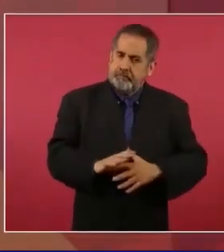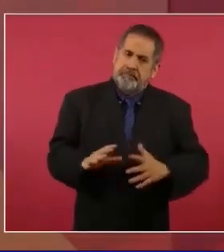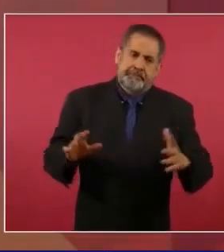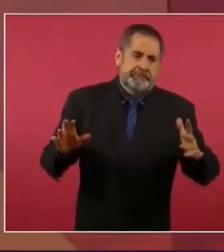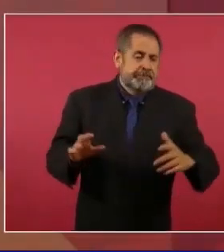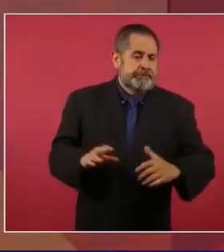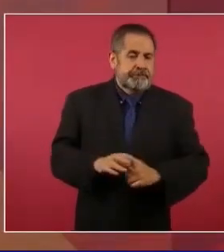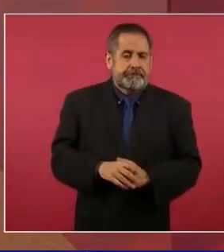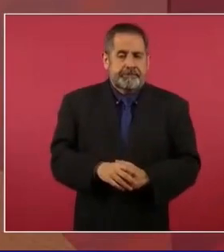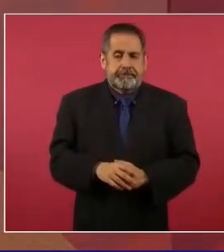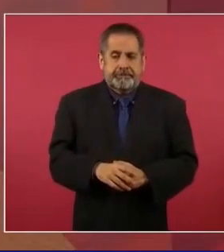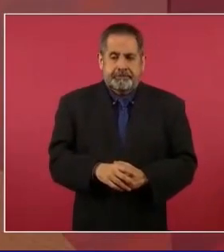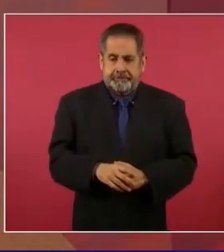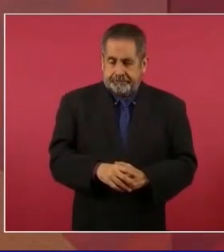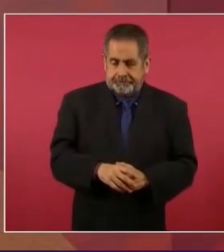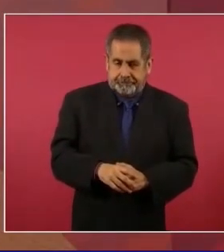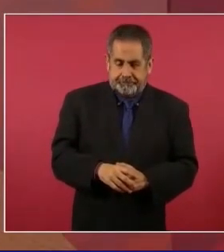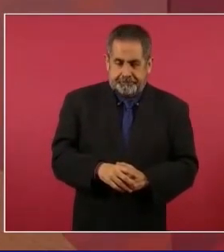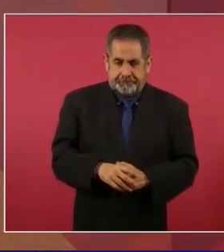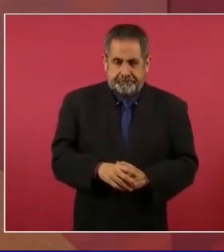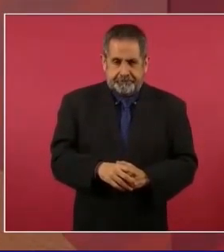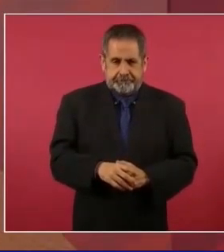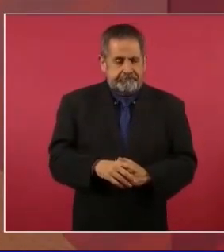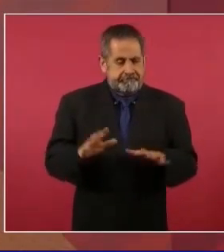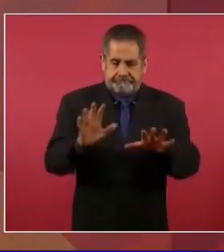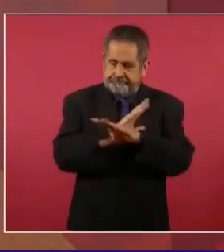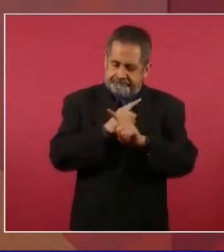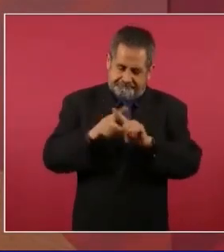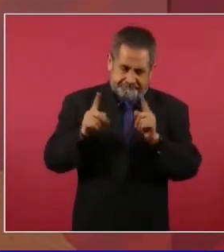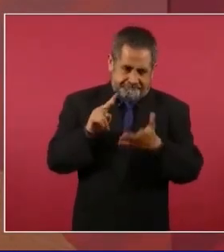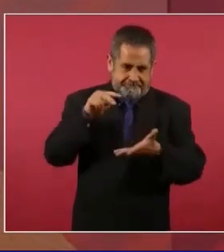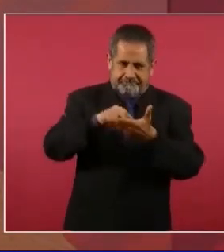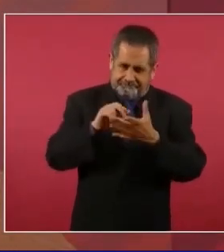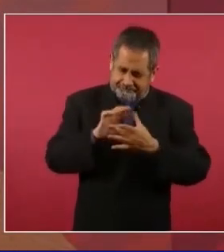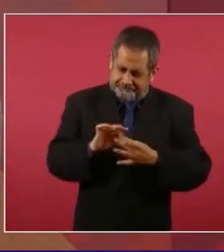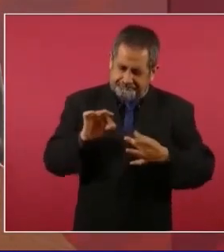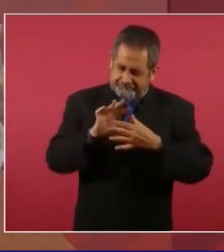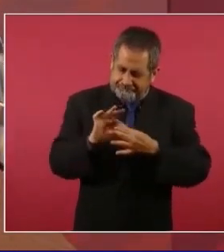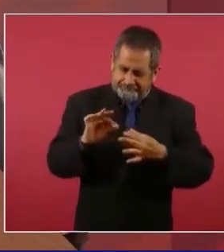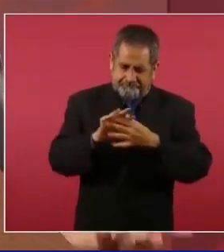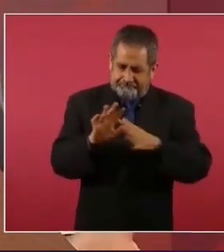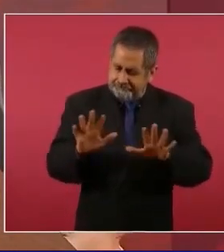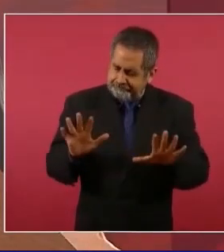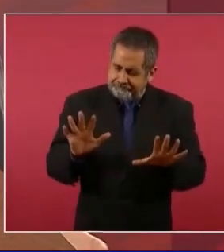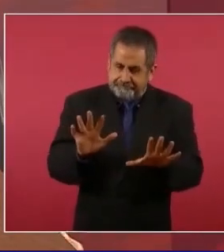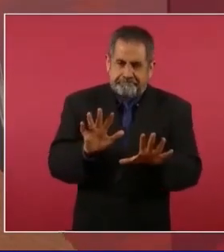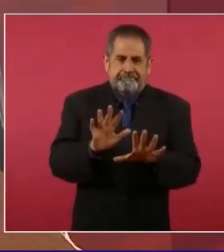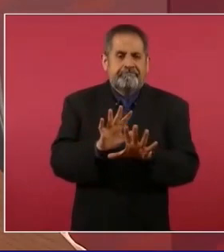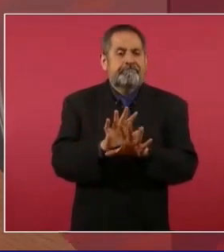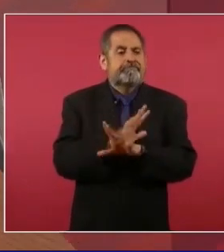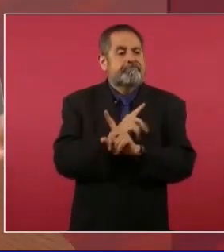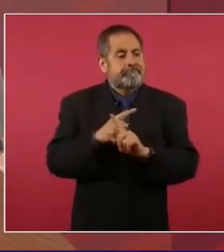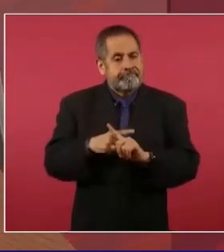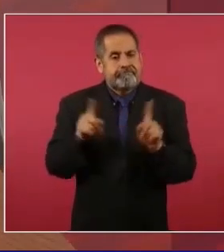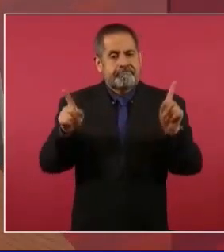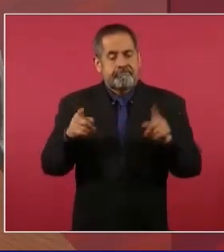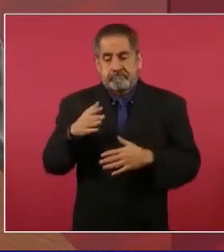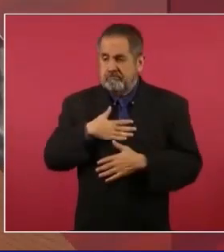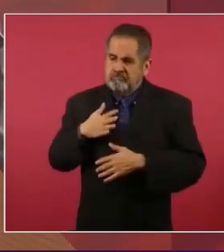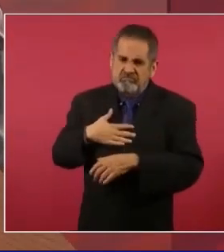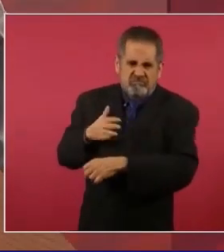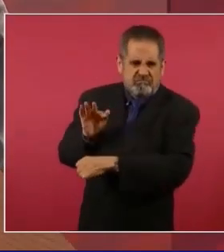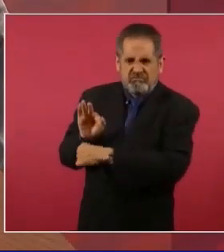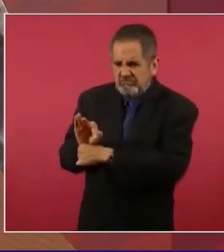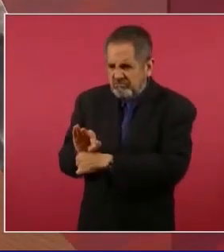cambiaron las cosas y nosotros en defensa de